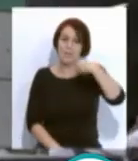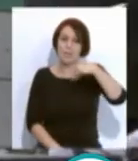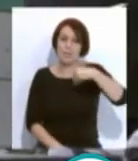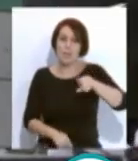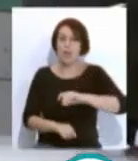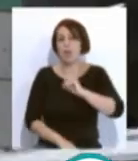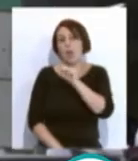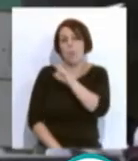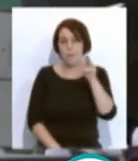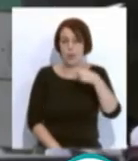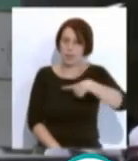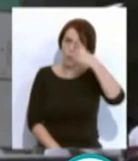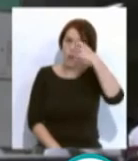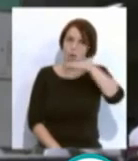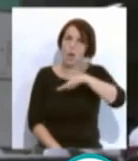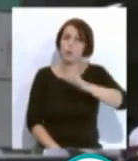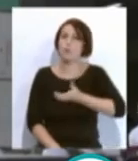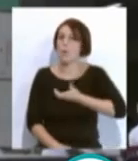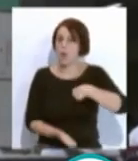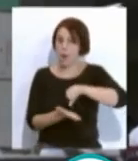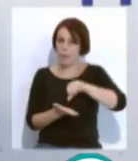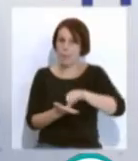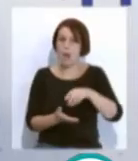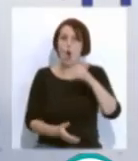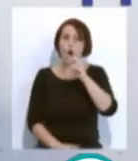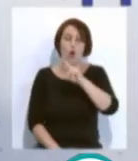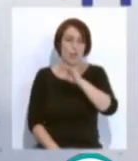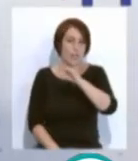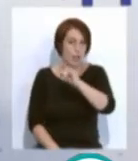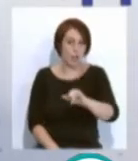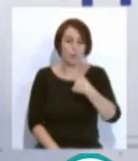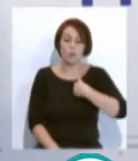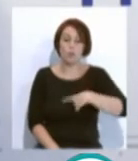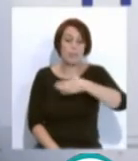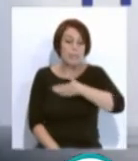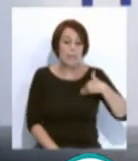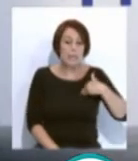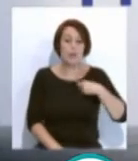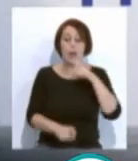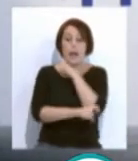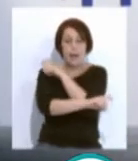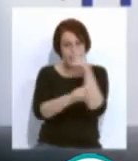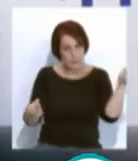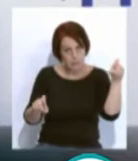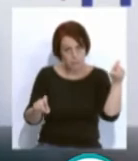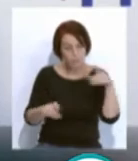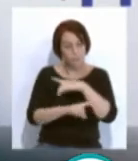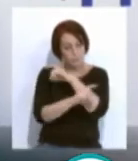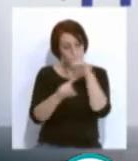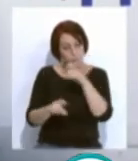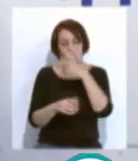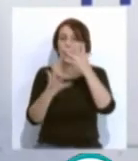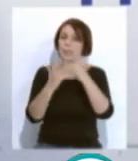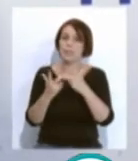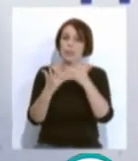Grupo Municipal del PP en el Ayuntamiento de la Capital, Juan José Ortiz. Lo que quiero es hacer un llamamiento, un llamamiento a las